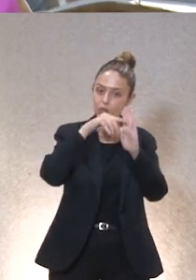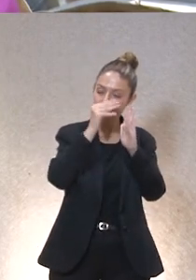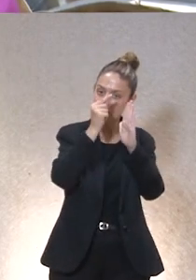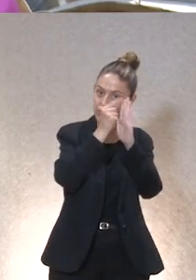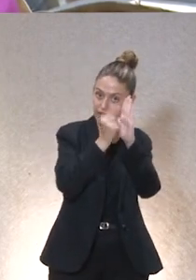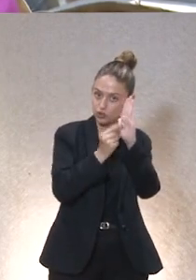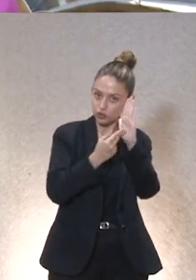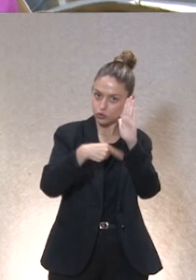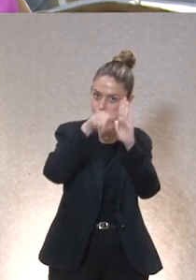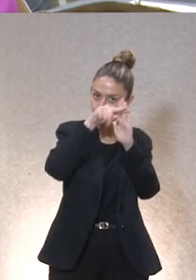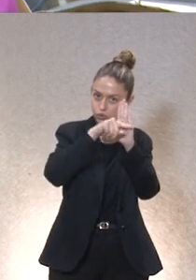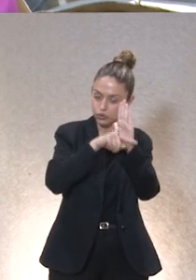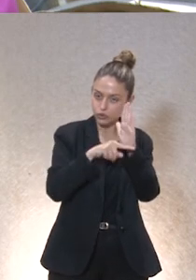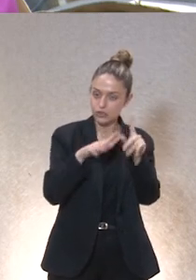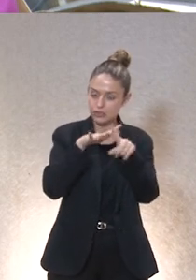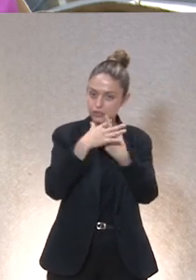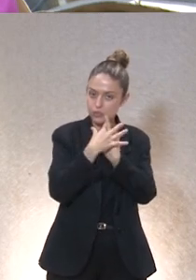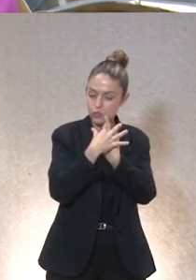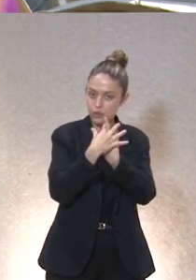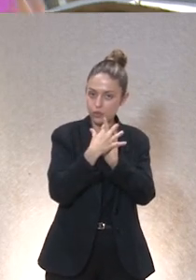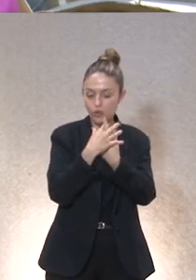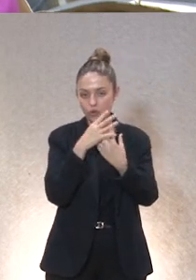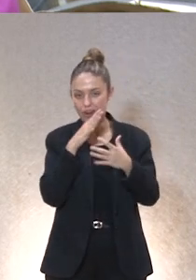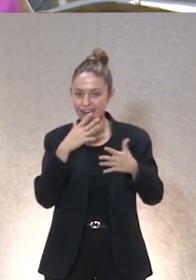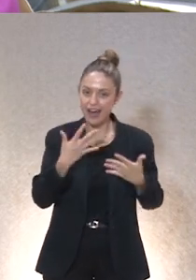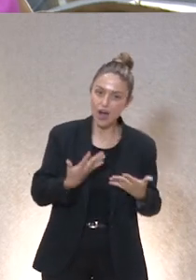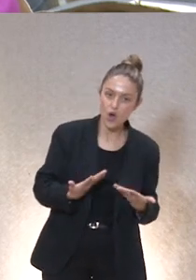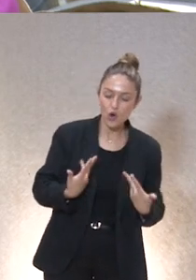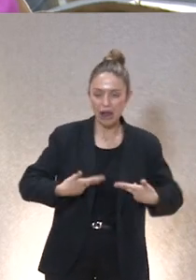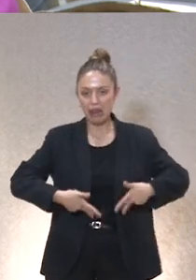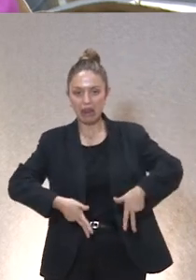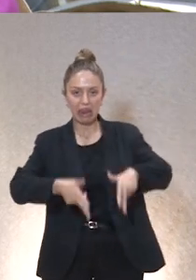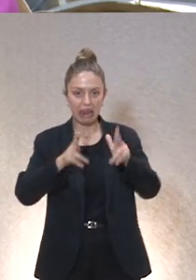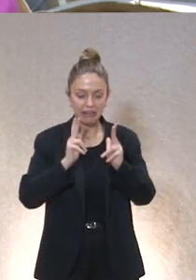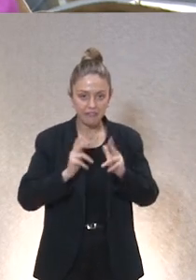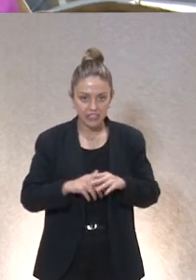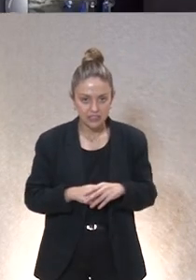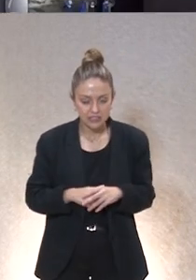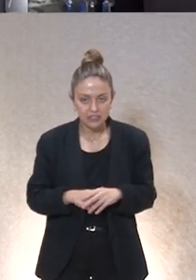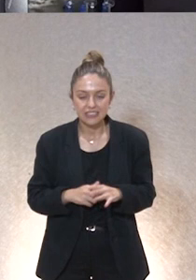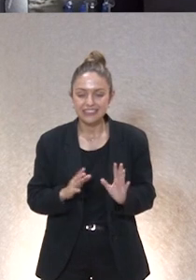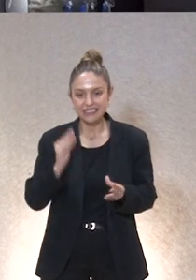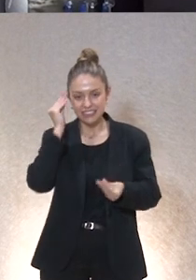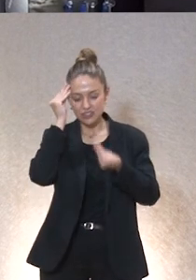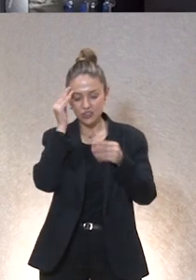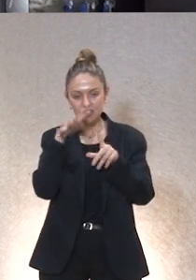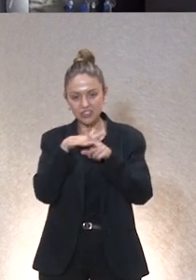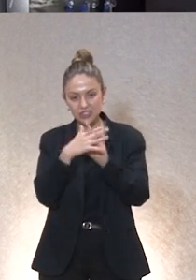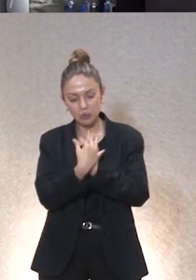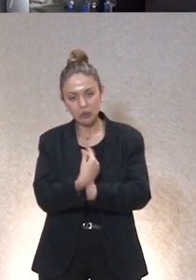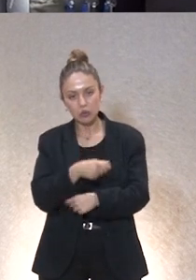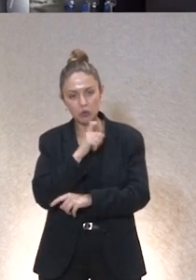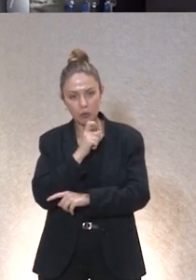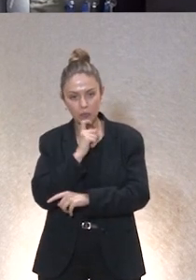esa situación ahora mismo está un poco ahí al libre al badrío y creo que es una situación muy